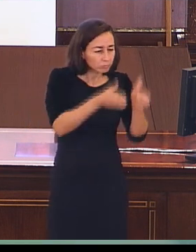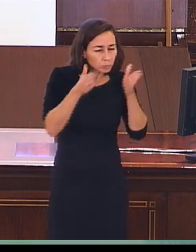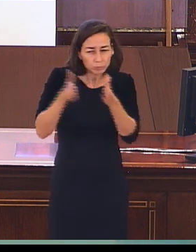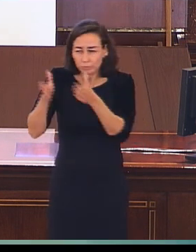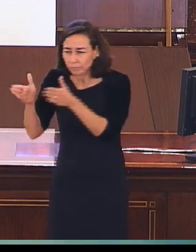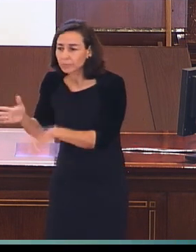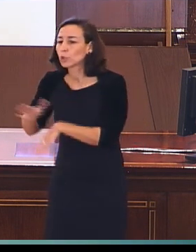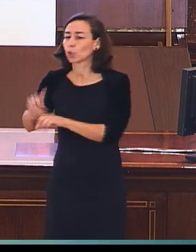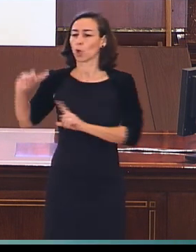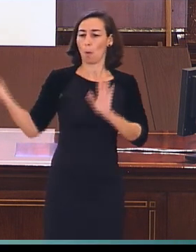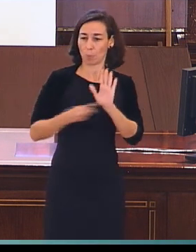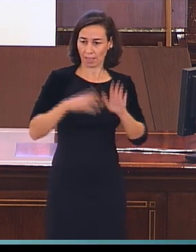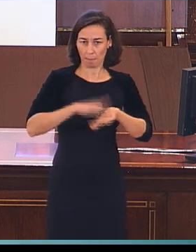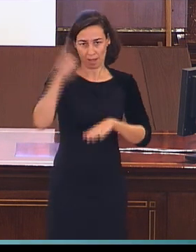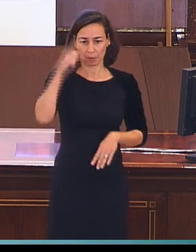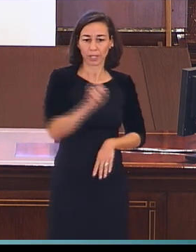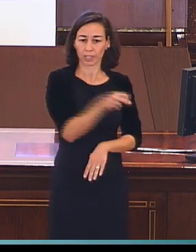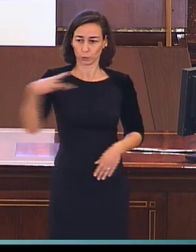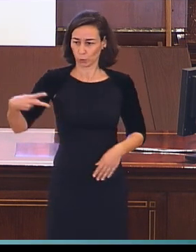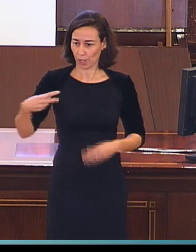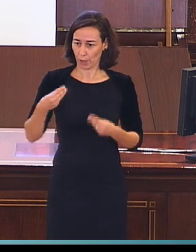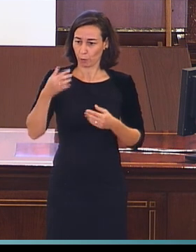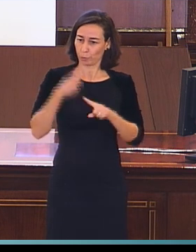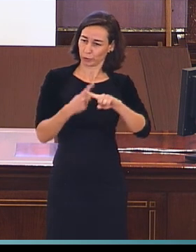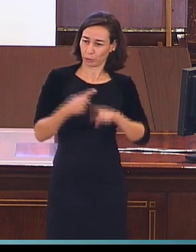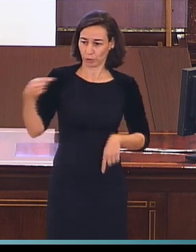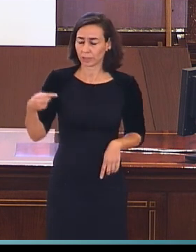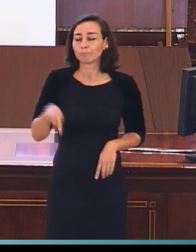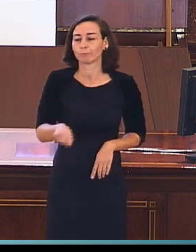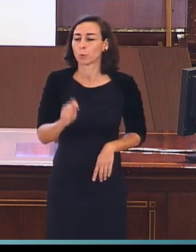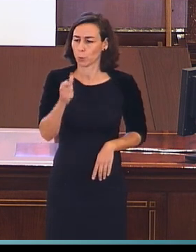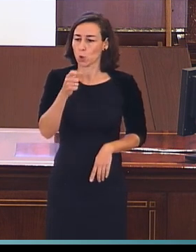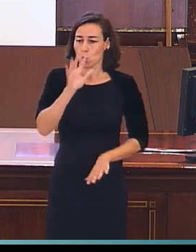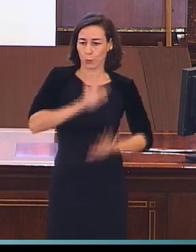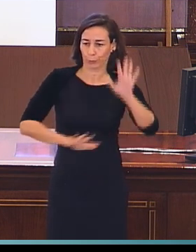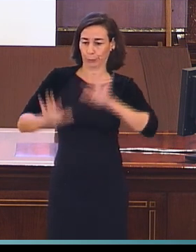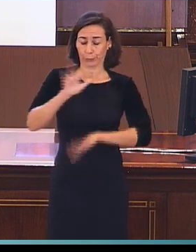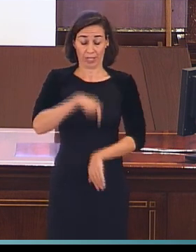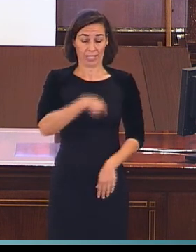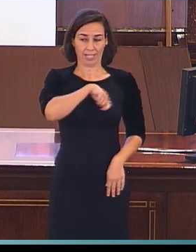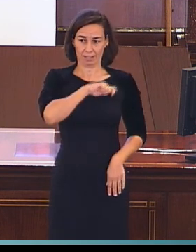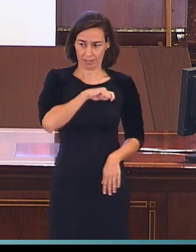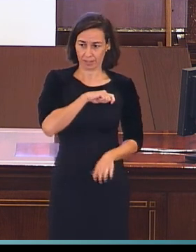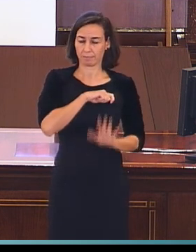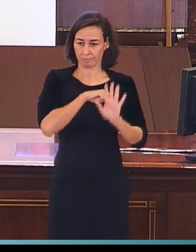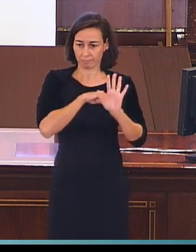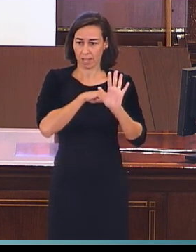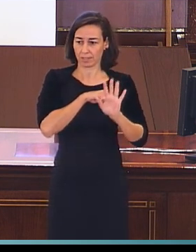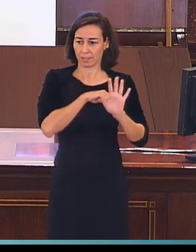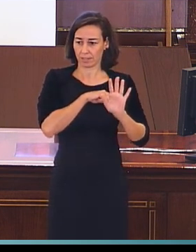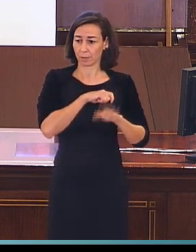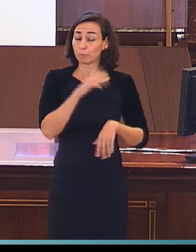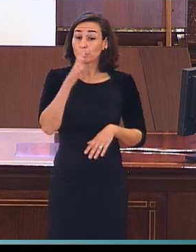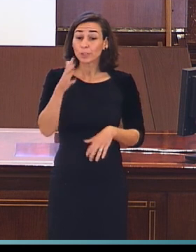resto de la población. Esto del tamaño de las muestras es especialmente complicado aquí en España, donde está